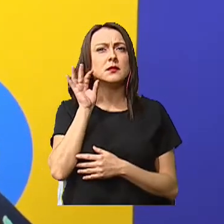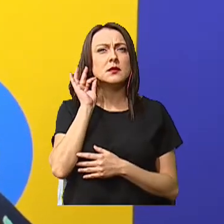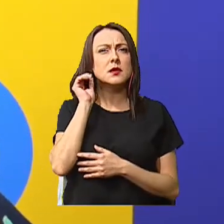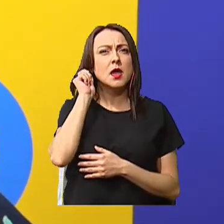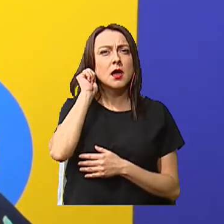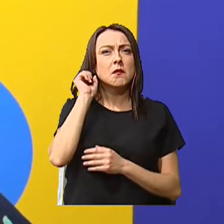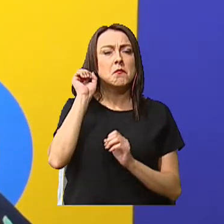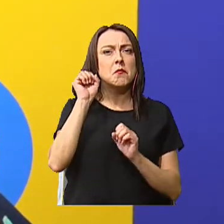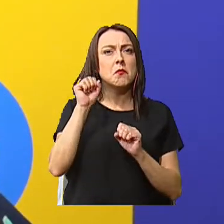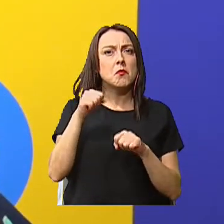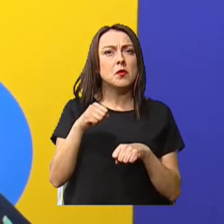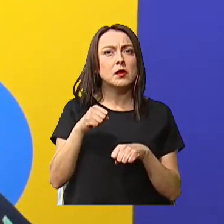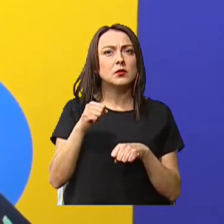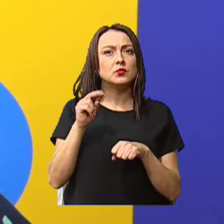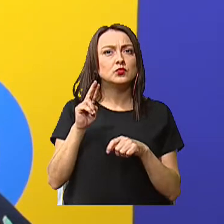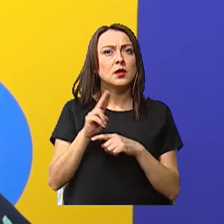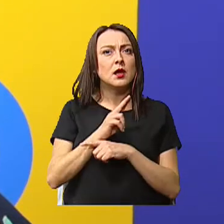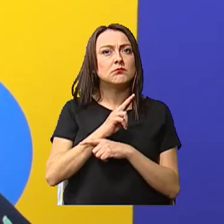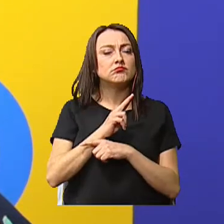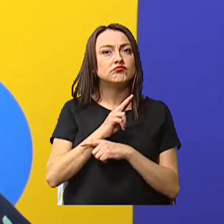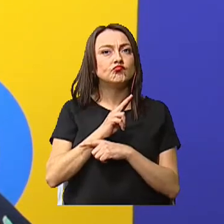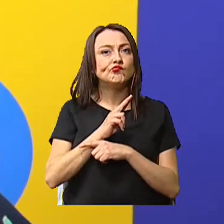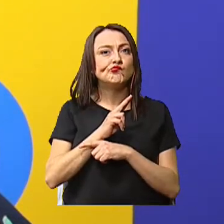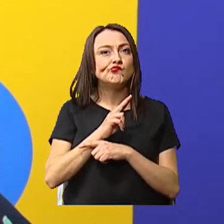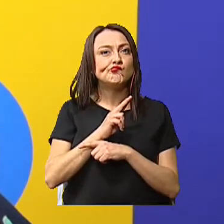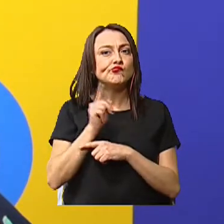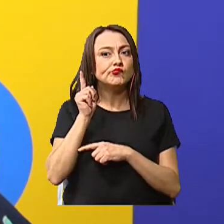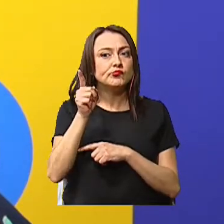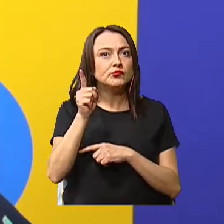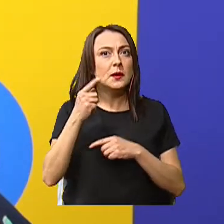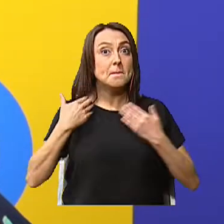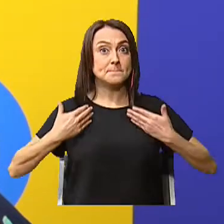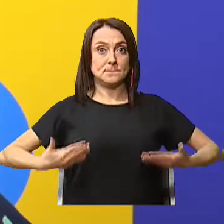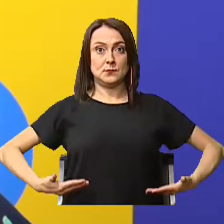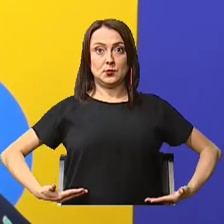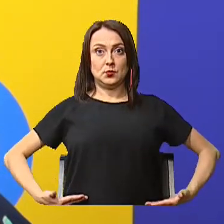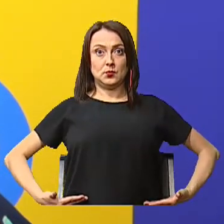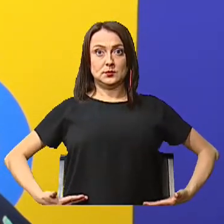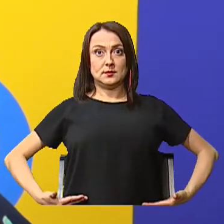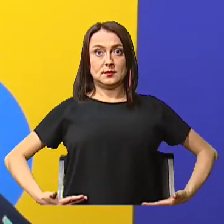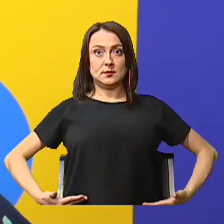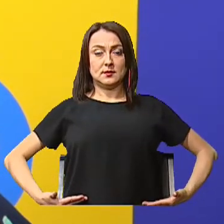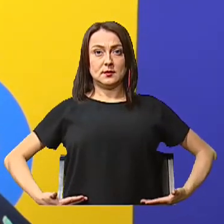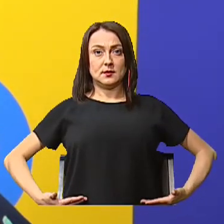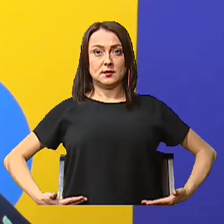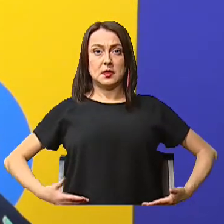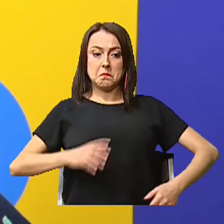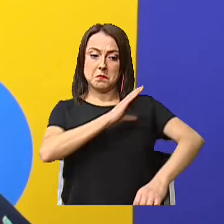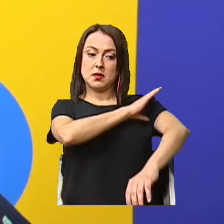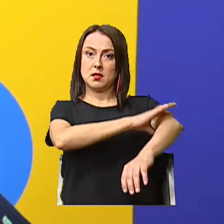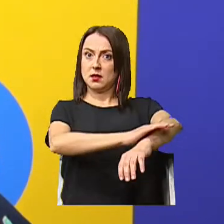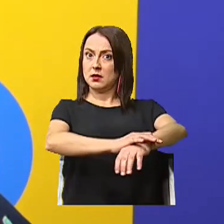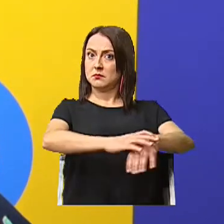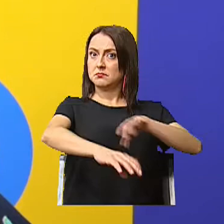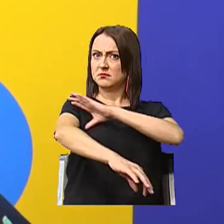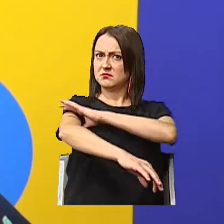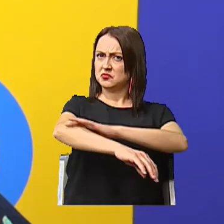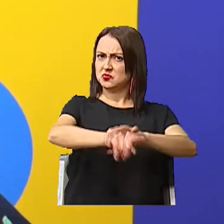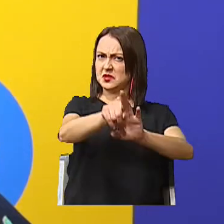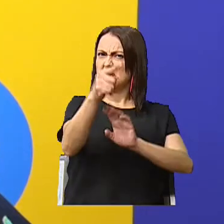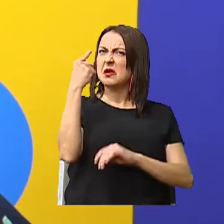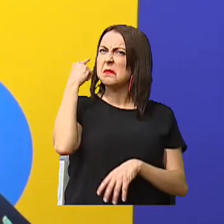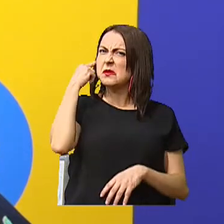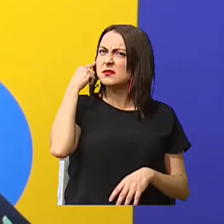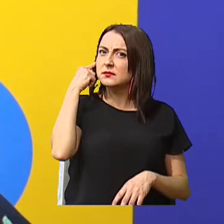hoy puede utilizar esta blusa? ¿Una blusa que es manga larga? ¿Qué piensan